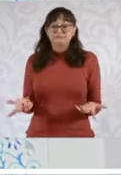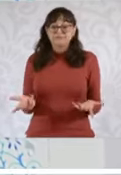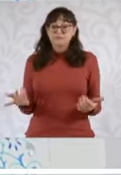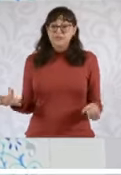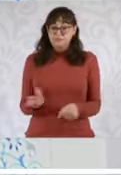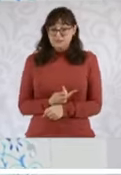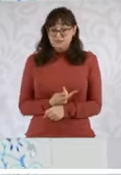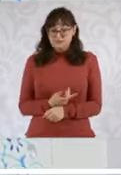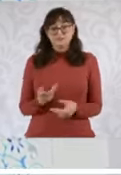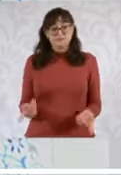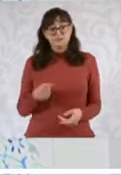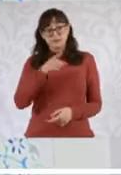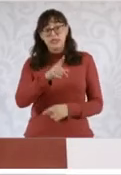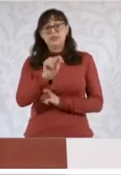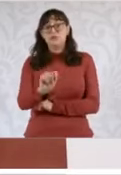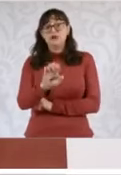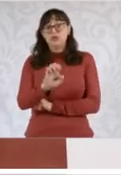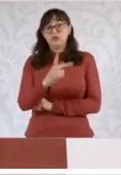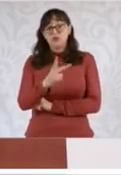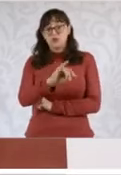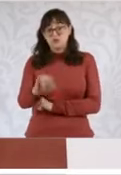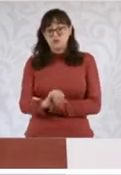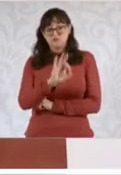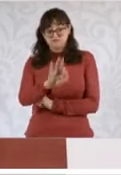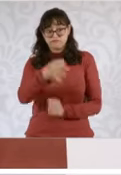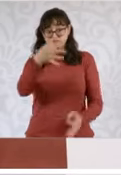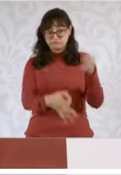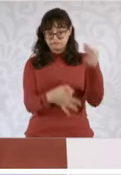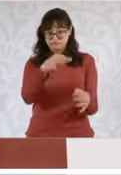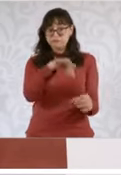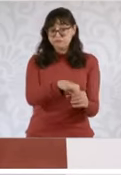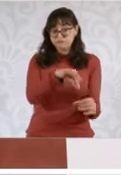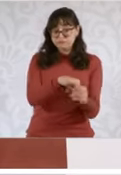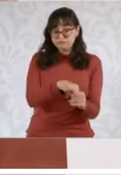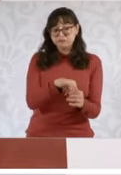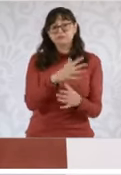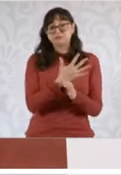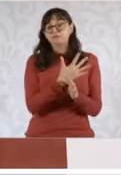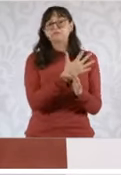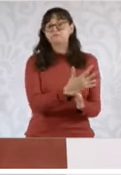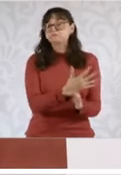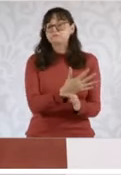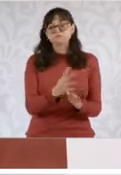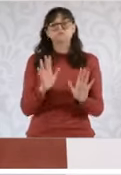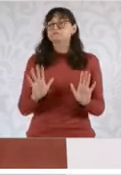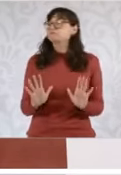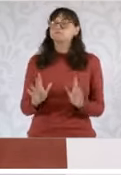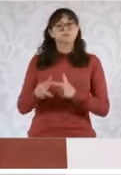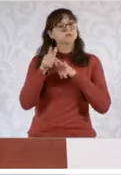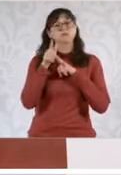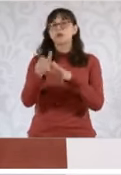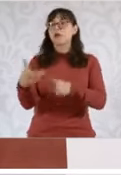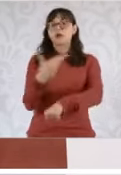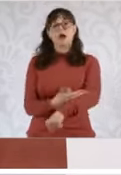el Tribunal Electoral del Poder Judicial de la Federación dijo que es viable que el Instituto Nacional